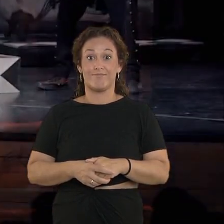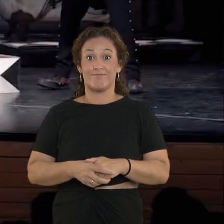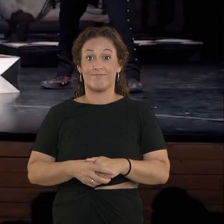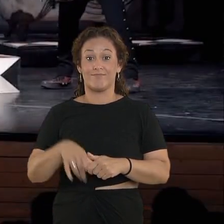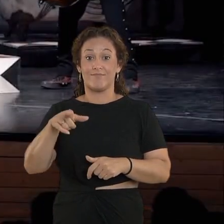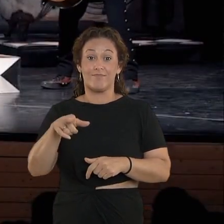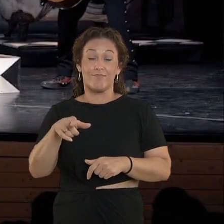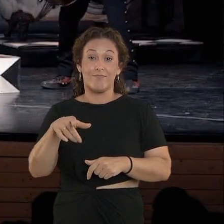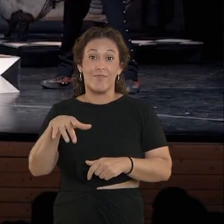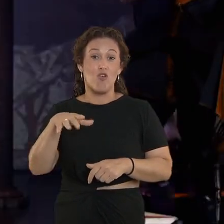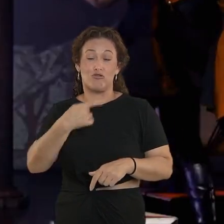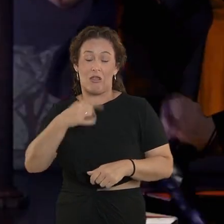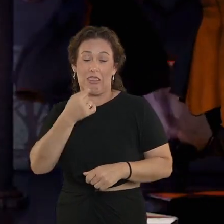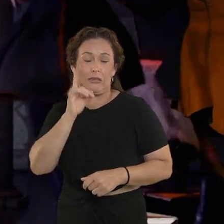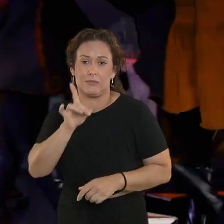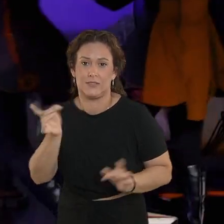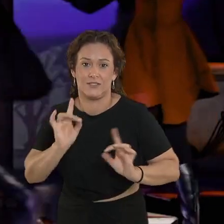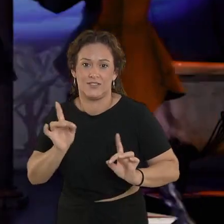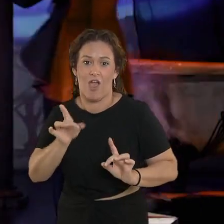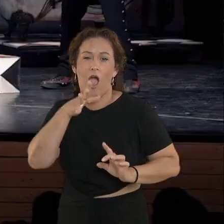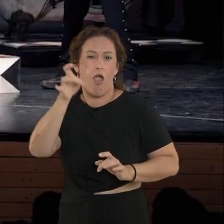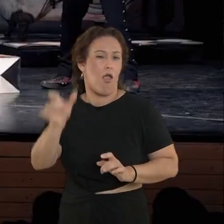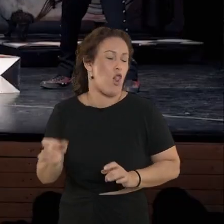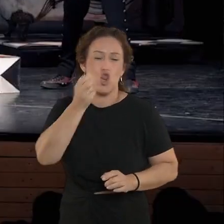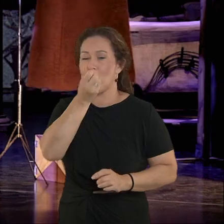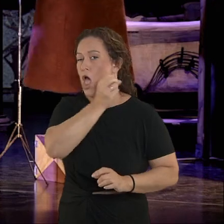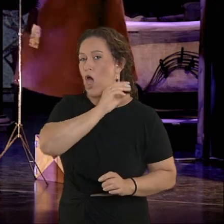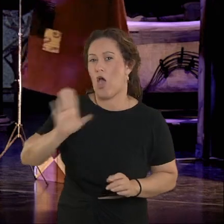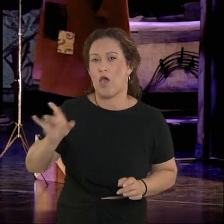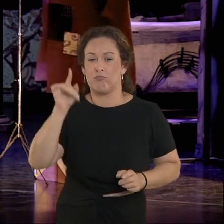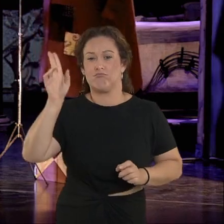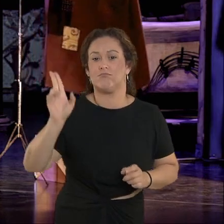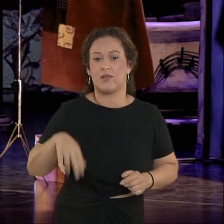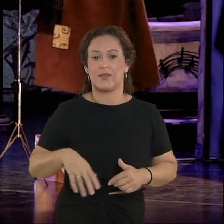Te mudas, no te vamos a mentir. Eres la joyita de la corona.